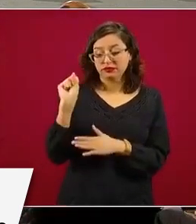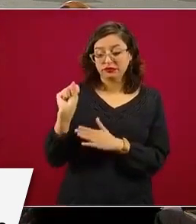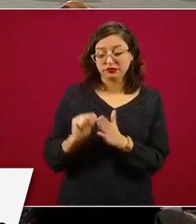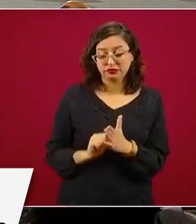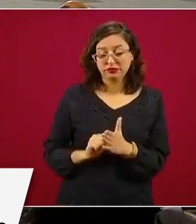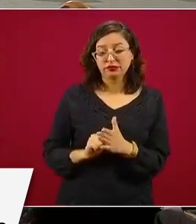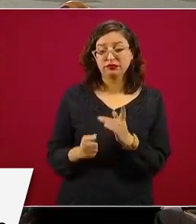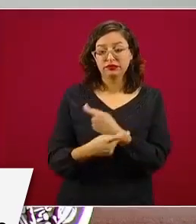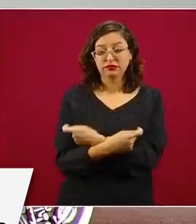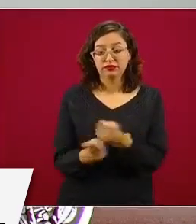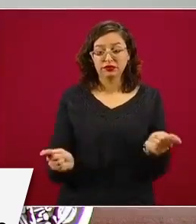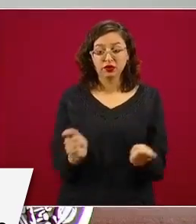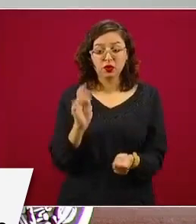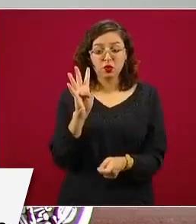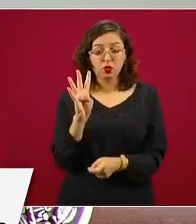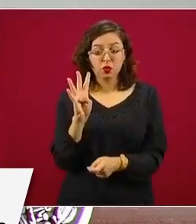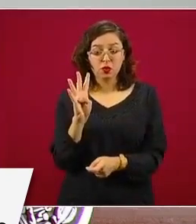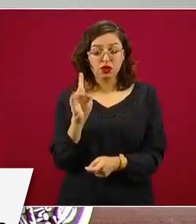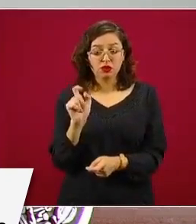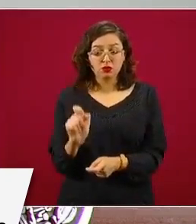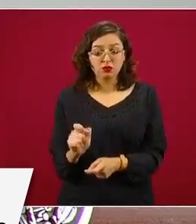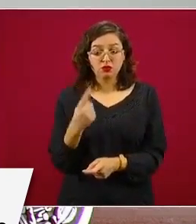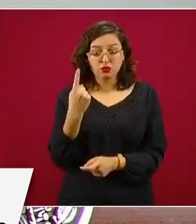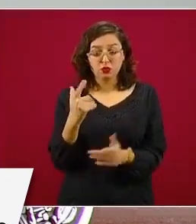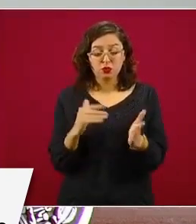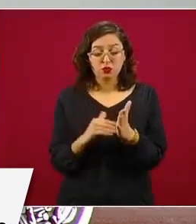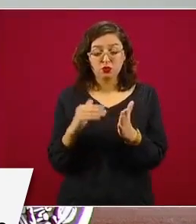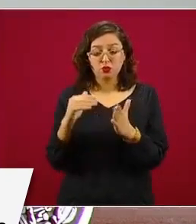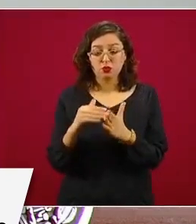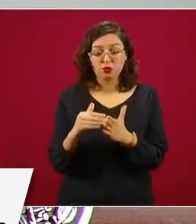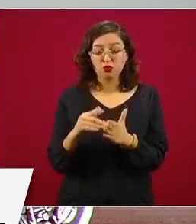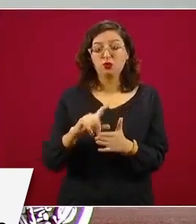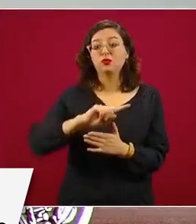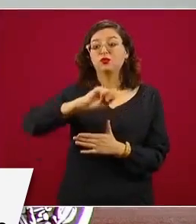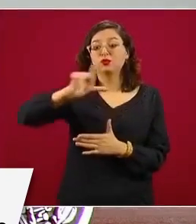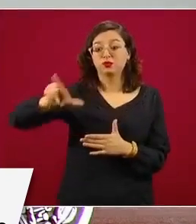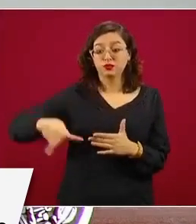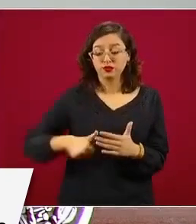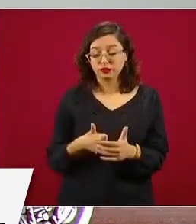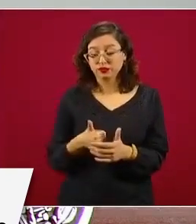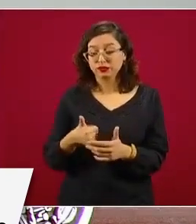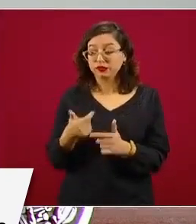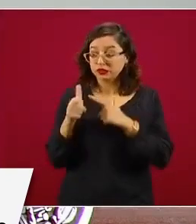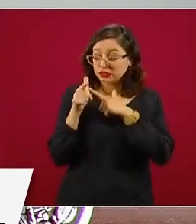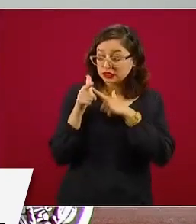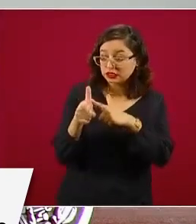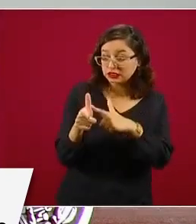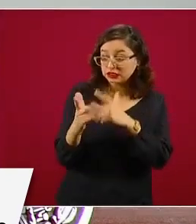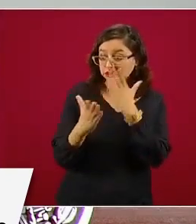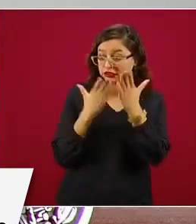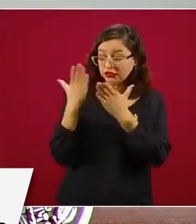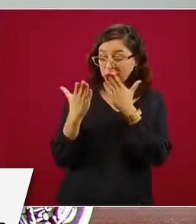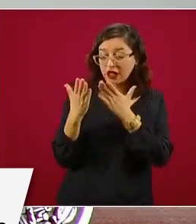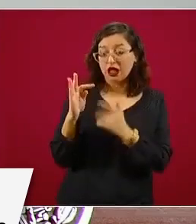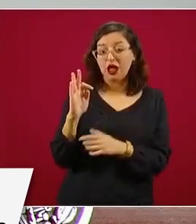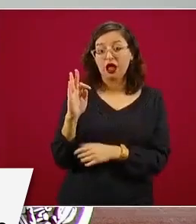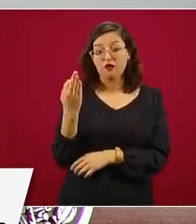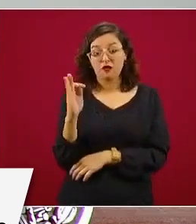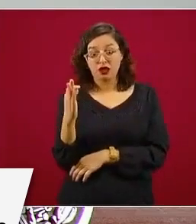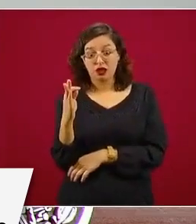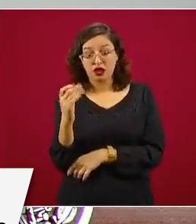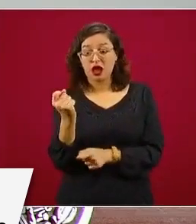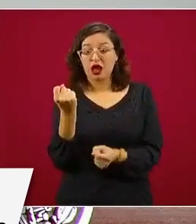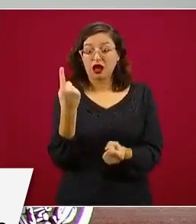dispersamos 4.1 millones, hicimos una validación del padrón en febrero, porque algunos